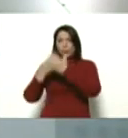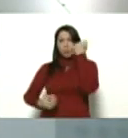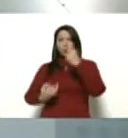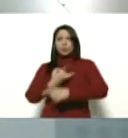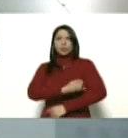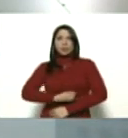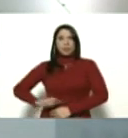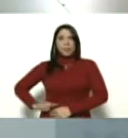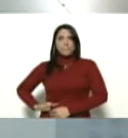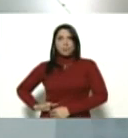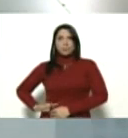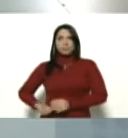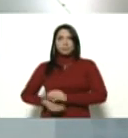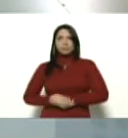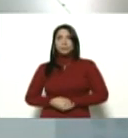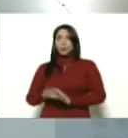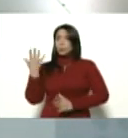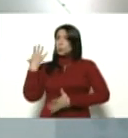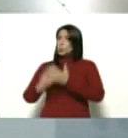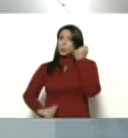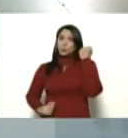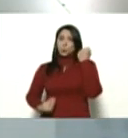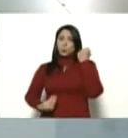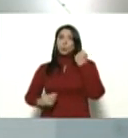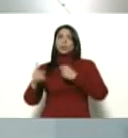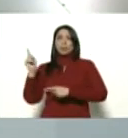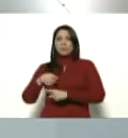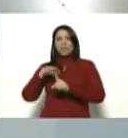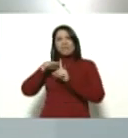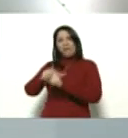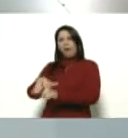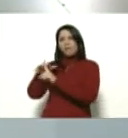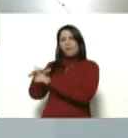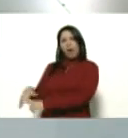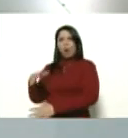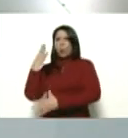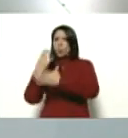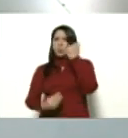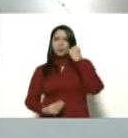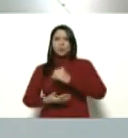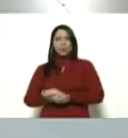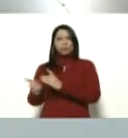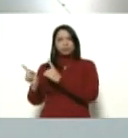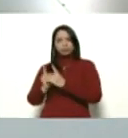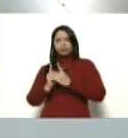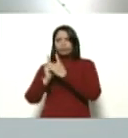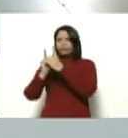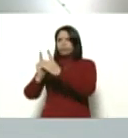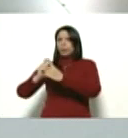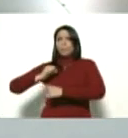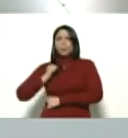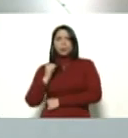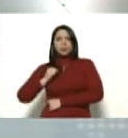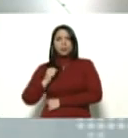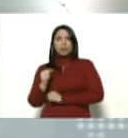del coronahambre, huyendo del coronacenofobia, huyendo de la persecución policial,